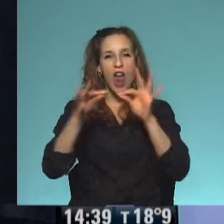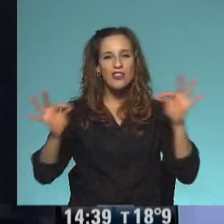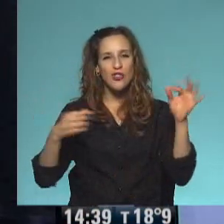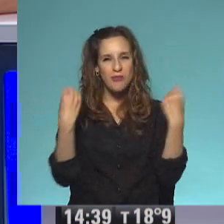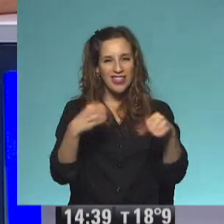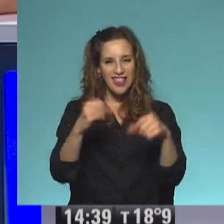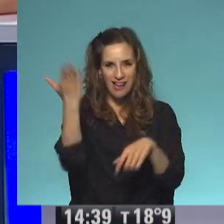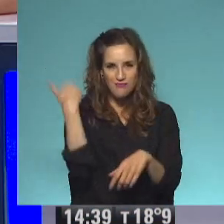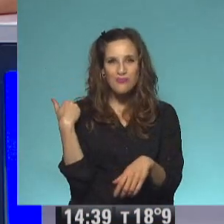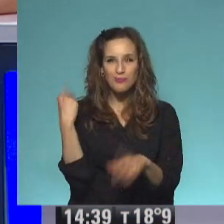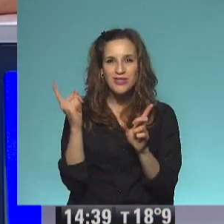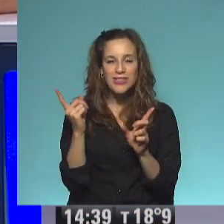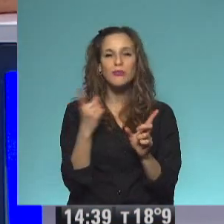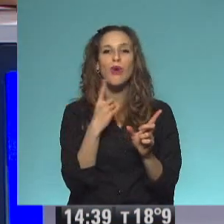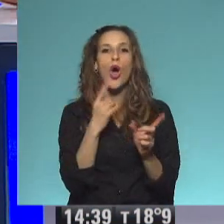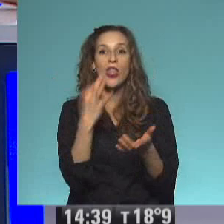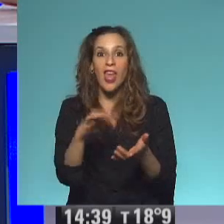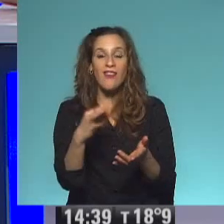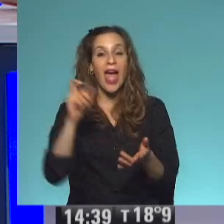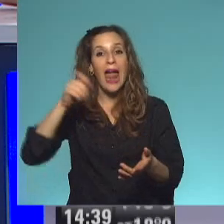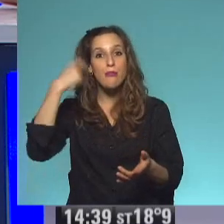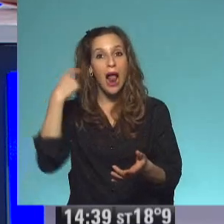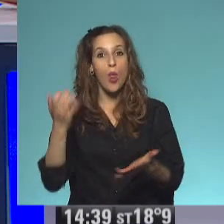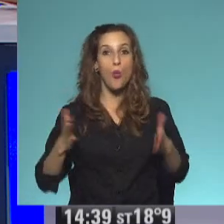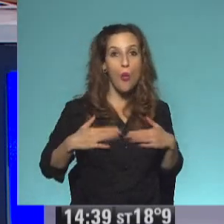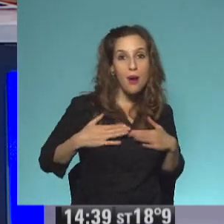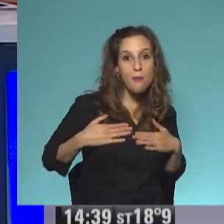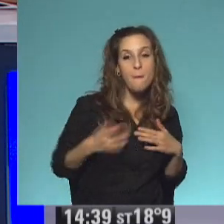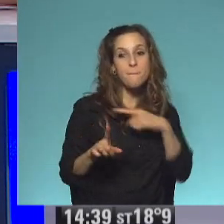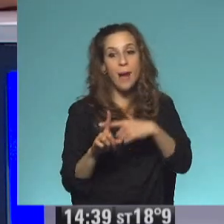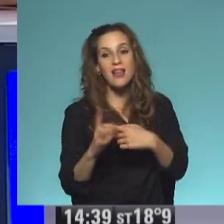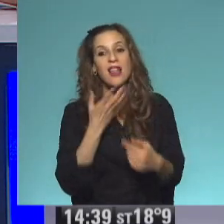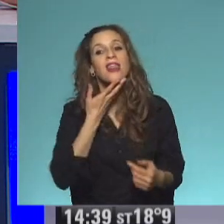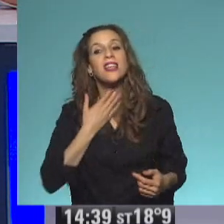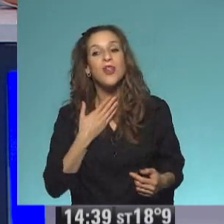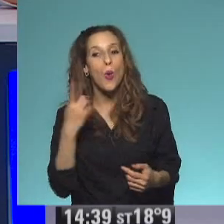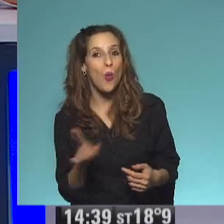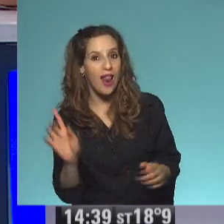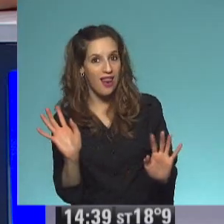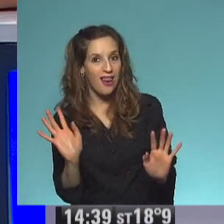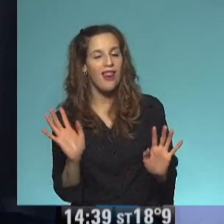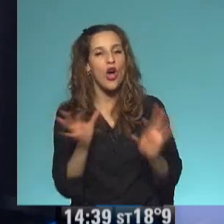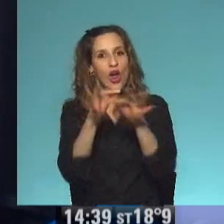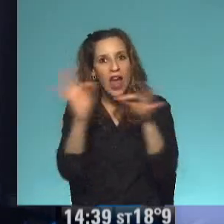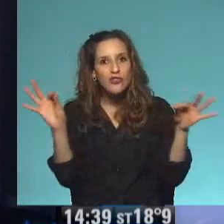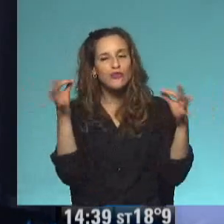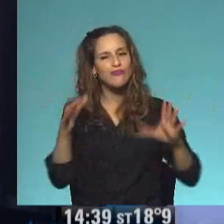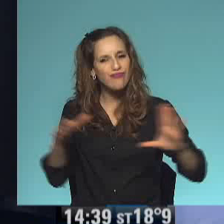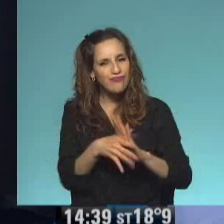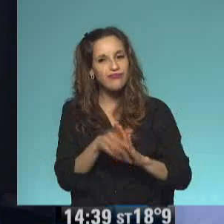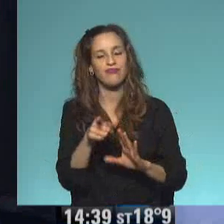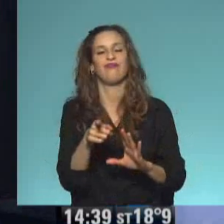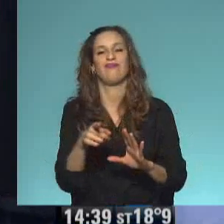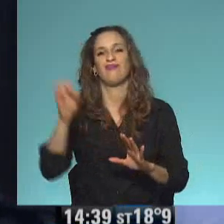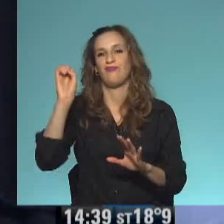descongelara. Me pareció excelente, porque eso es lo que aprendimos el otro día, a fabricar hechizos. Y funcionó, además. Este funcionó. Muy pedí ayuda a la bola